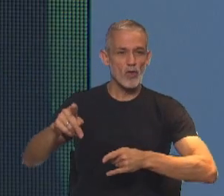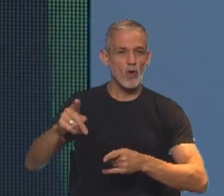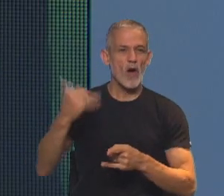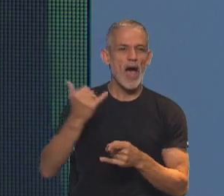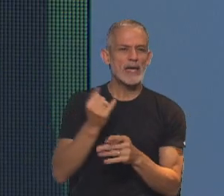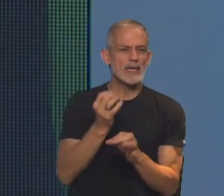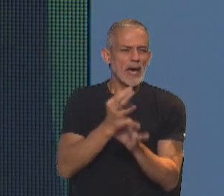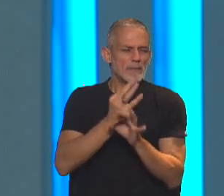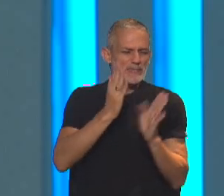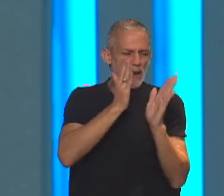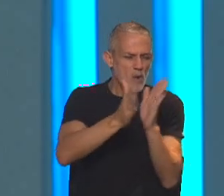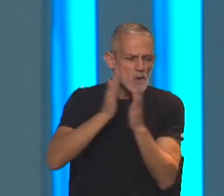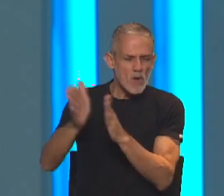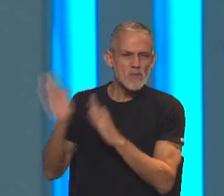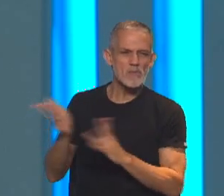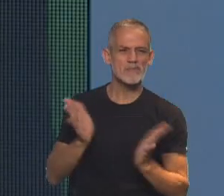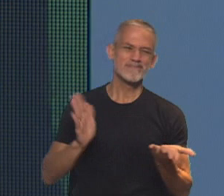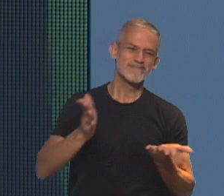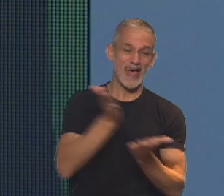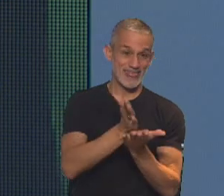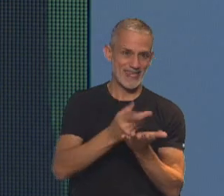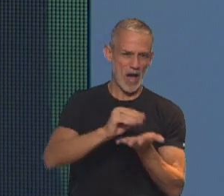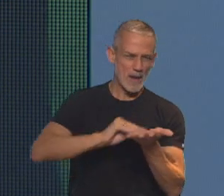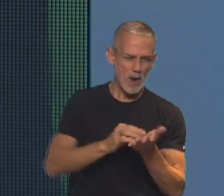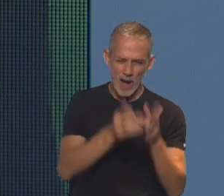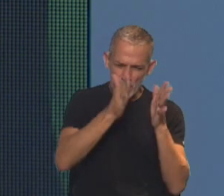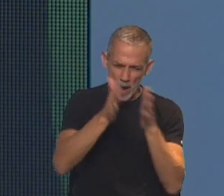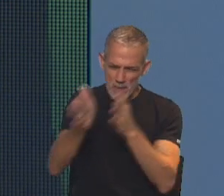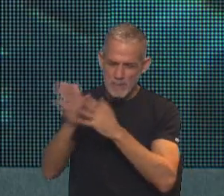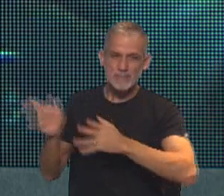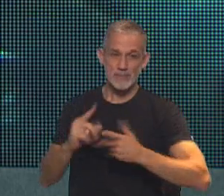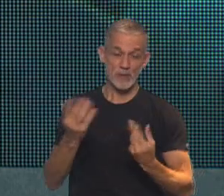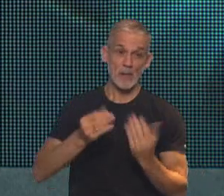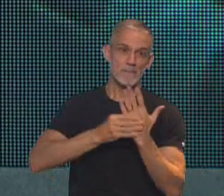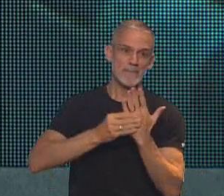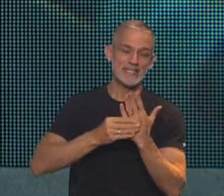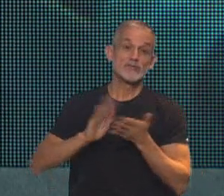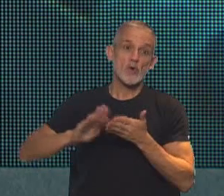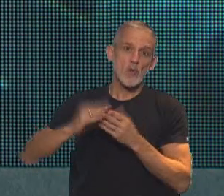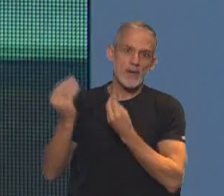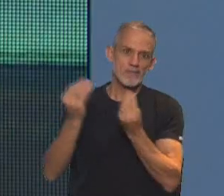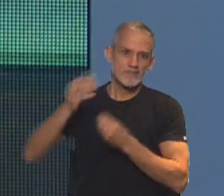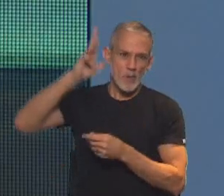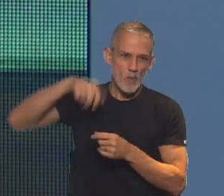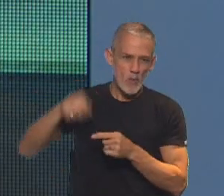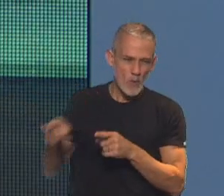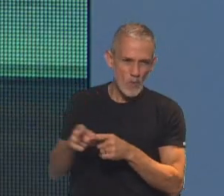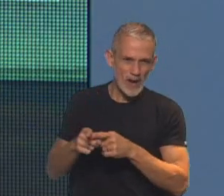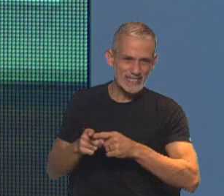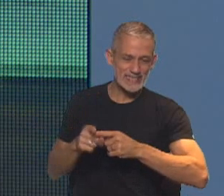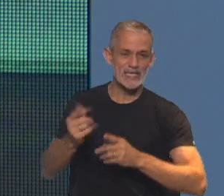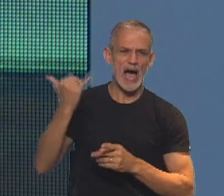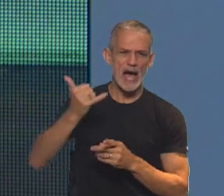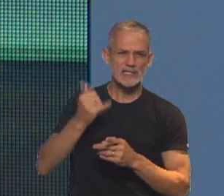especialidades del derecho para que precisamente entre estos ministros nuevos que se incorporen al máximo tribunal,